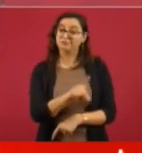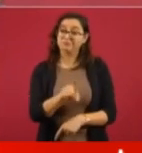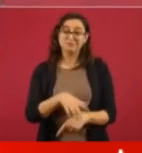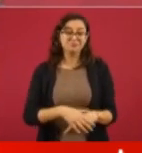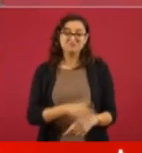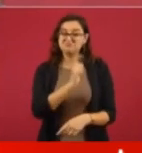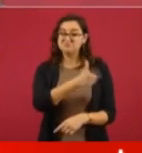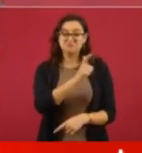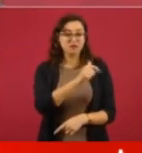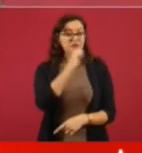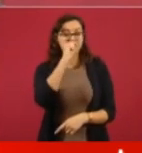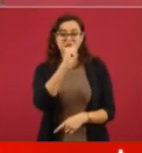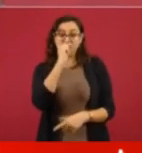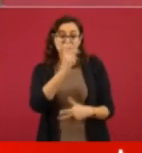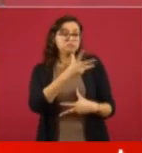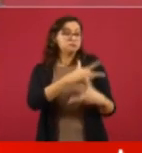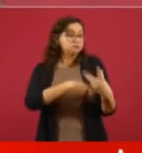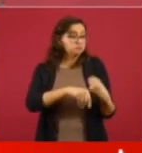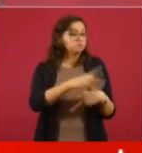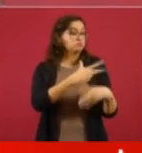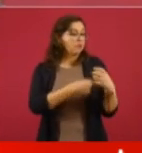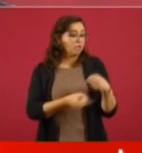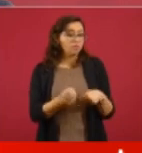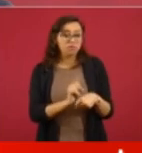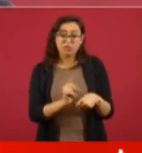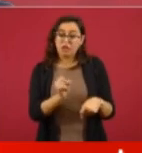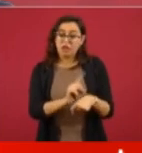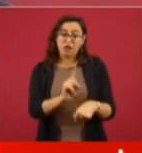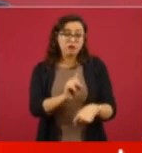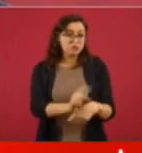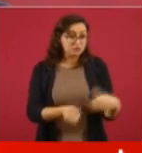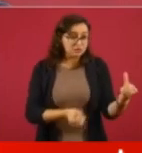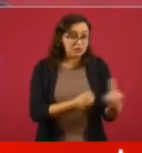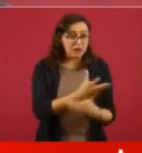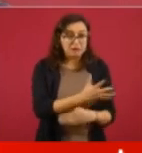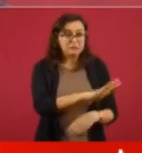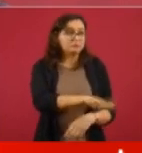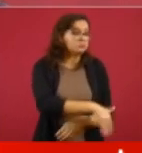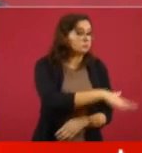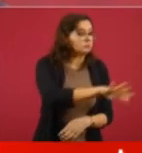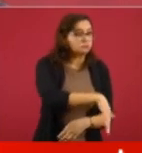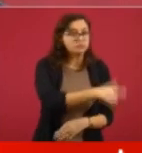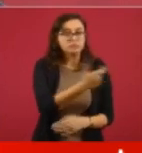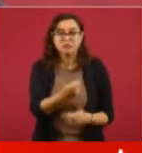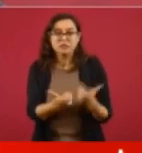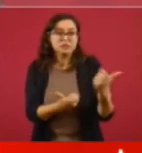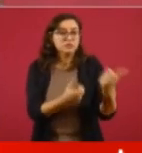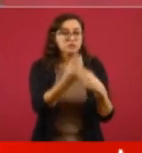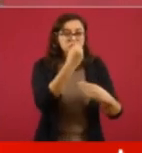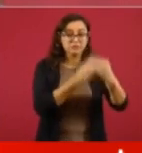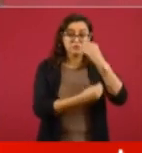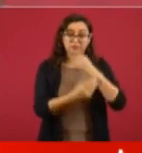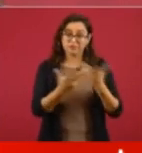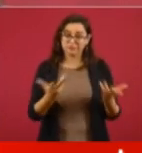entonces hay que ponerse también en los zapatos de la gente.